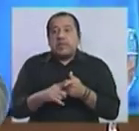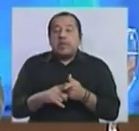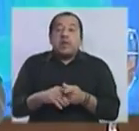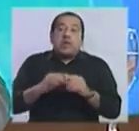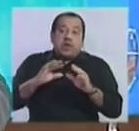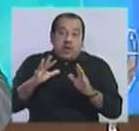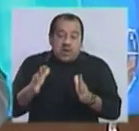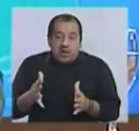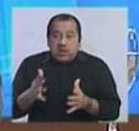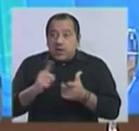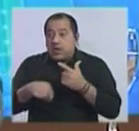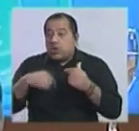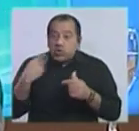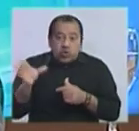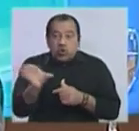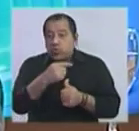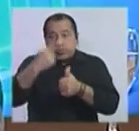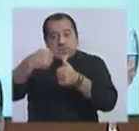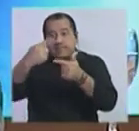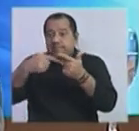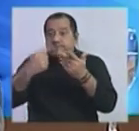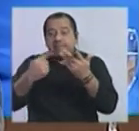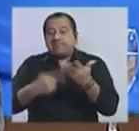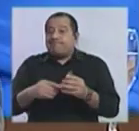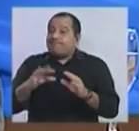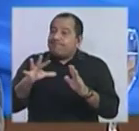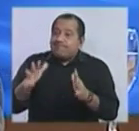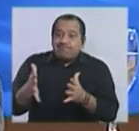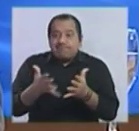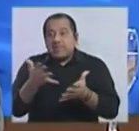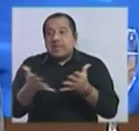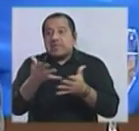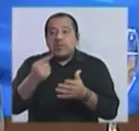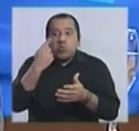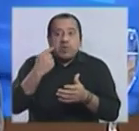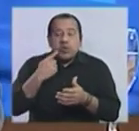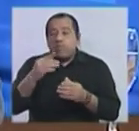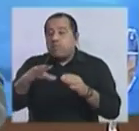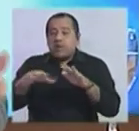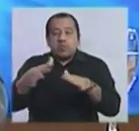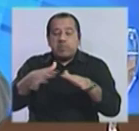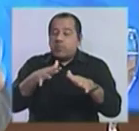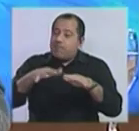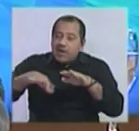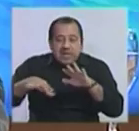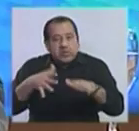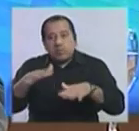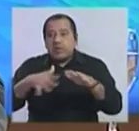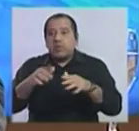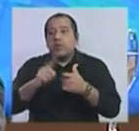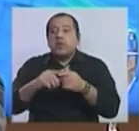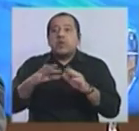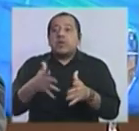Todos los elementos configuran ese número en que más o menos, más o menos, son números muy gruesos,